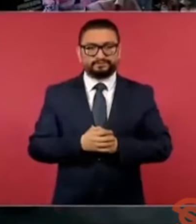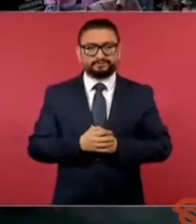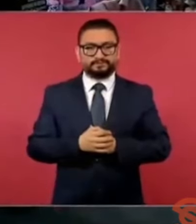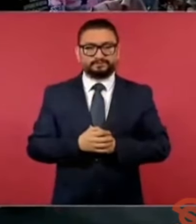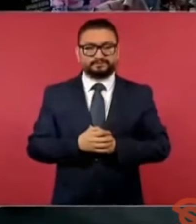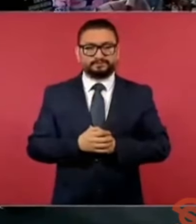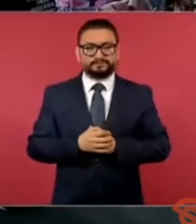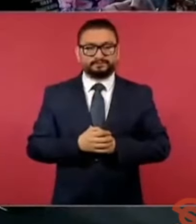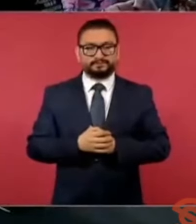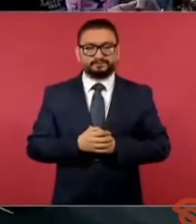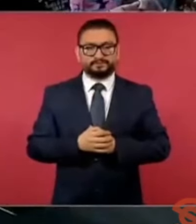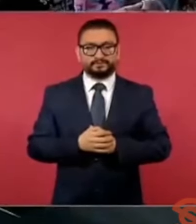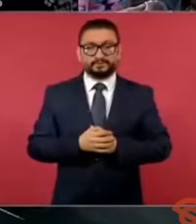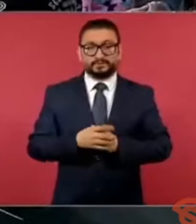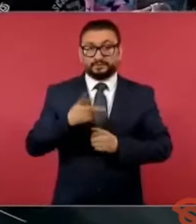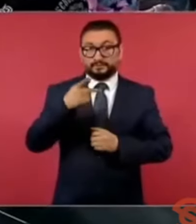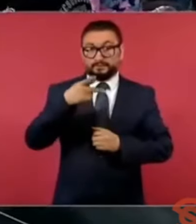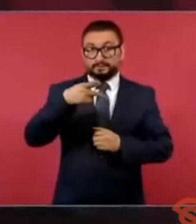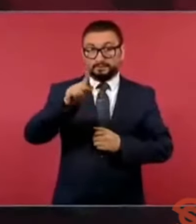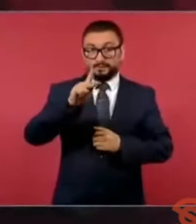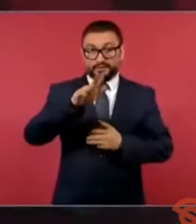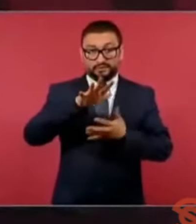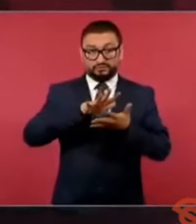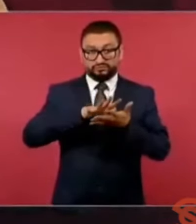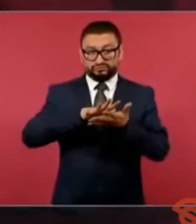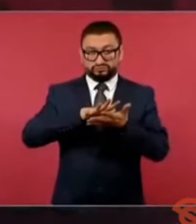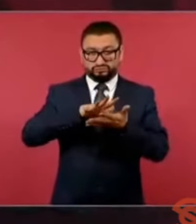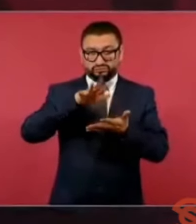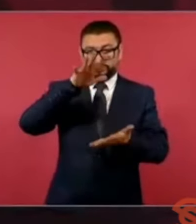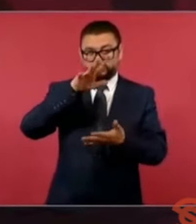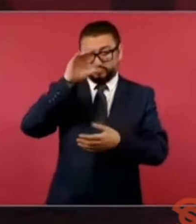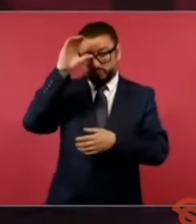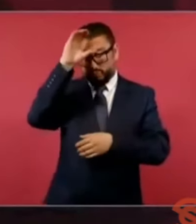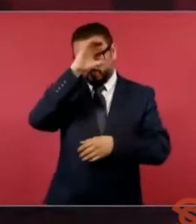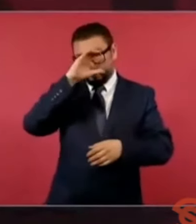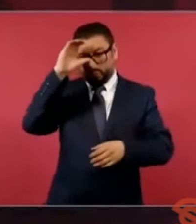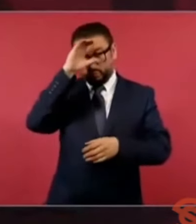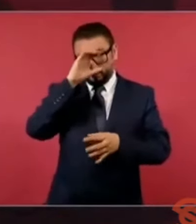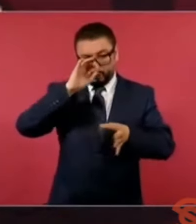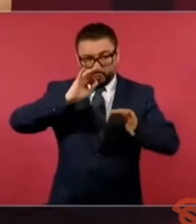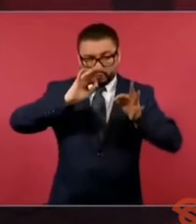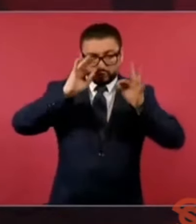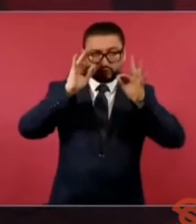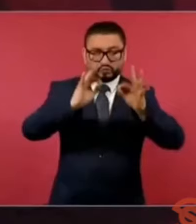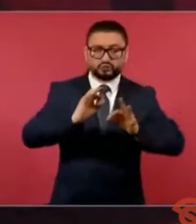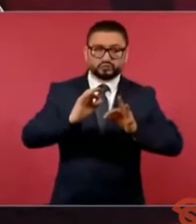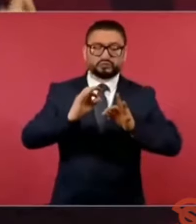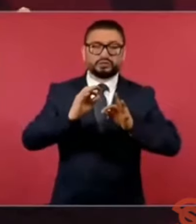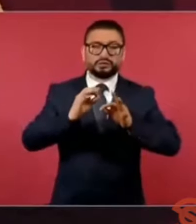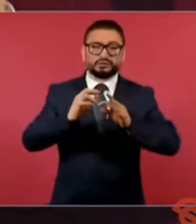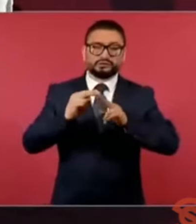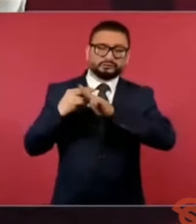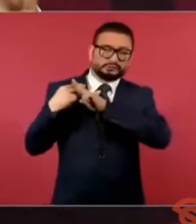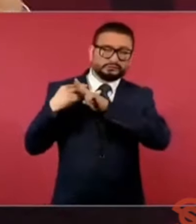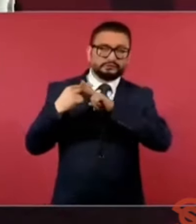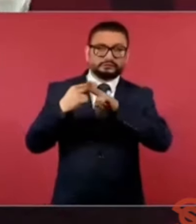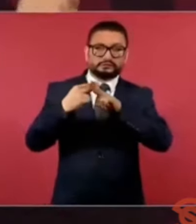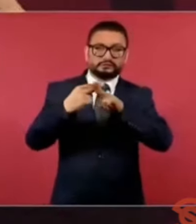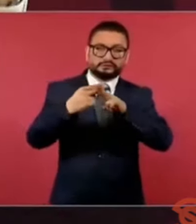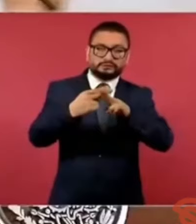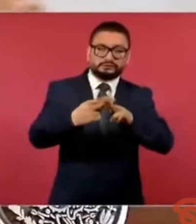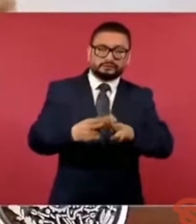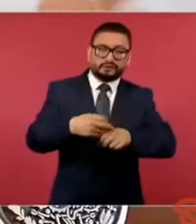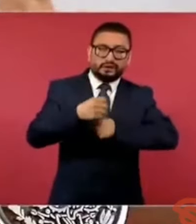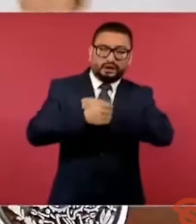Pero ese predominio cultural que ha durado a través de los